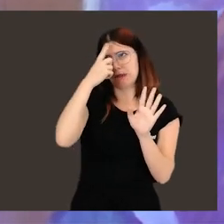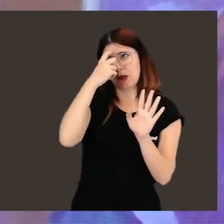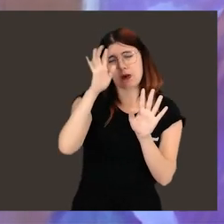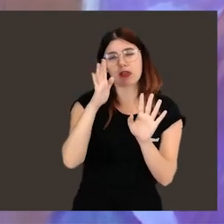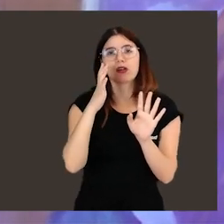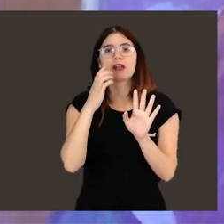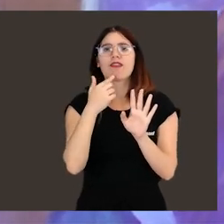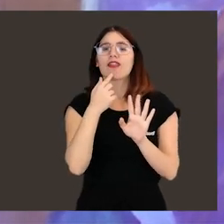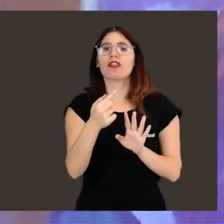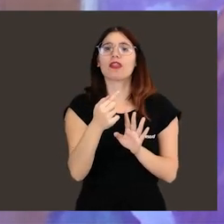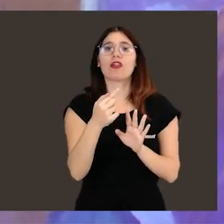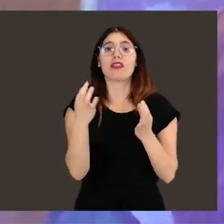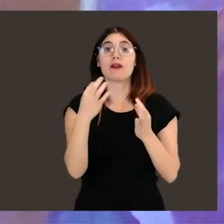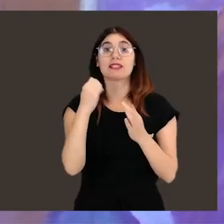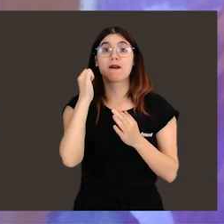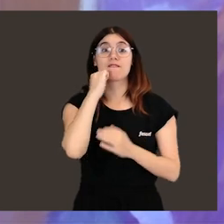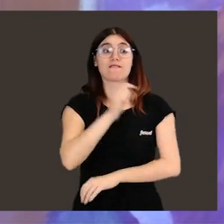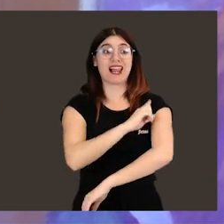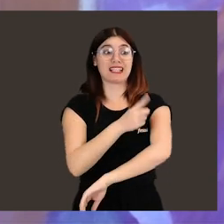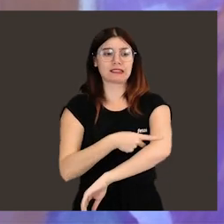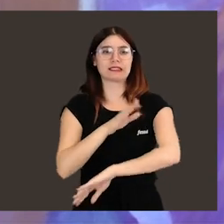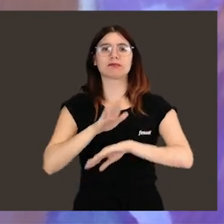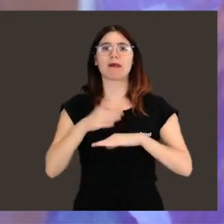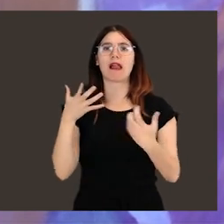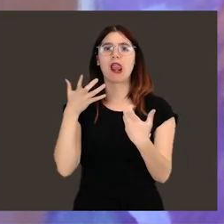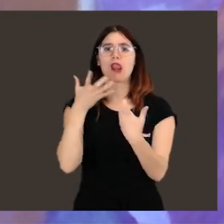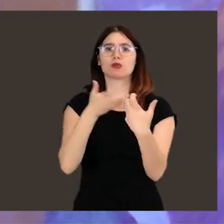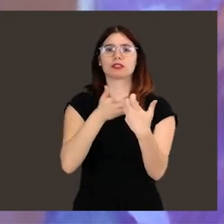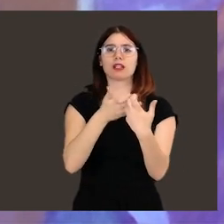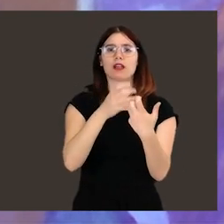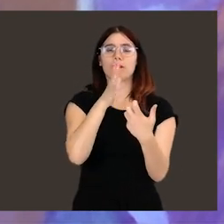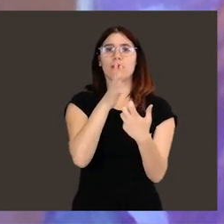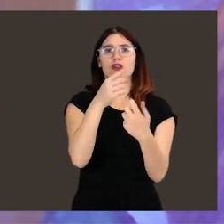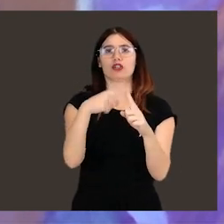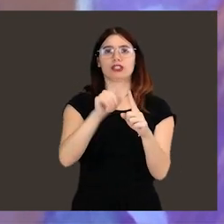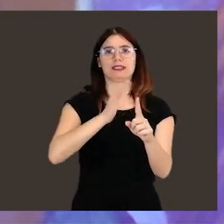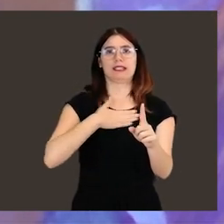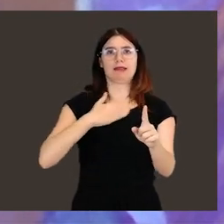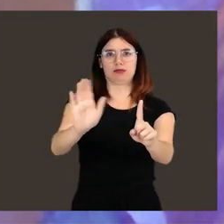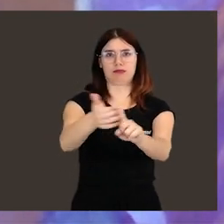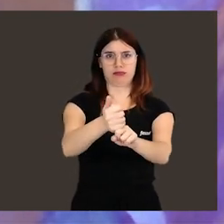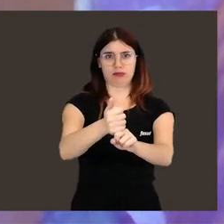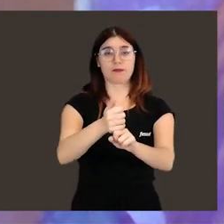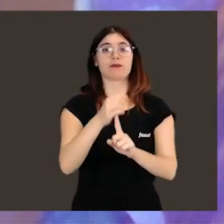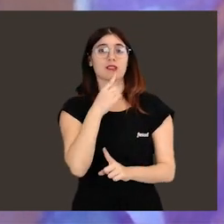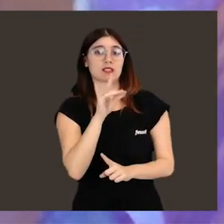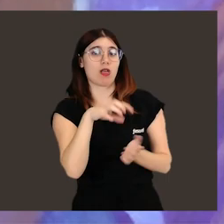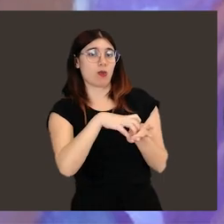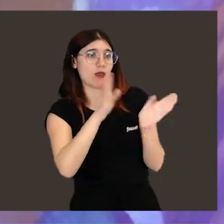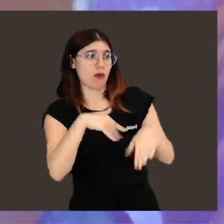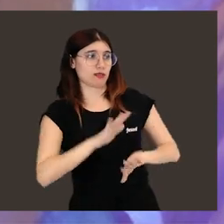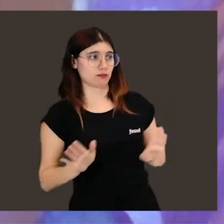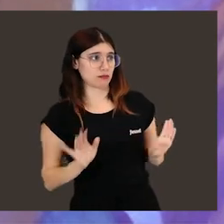si recuerdo de memoria, hay que ser valientes para luchar por aquello que queremos conseguir.